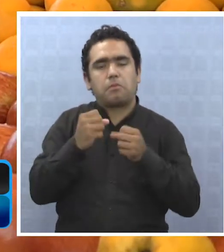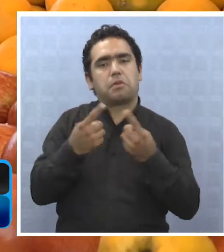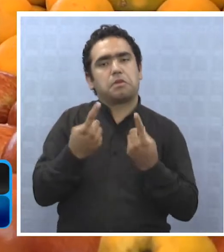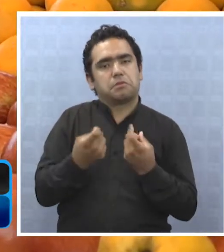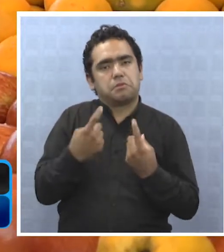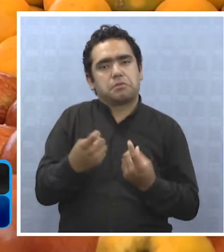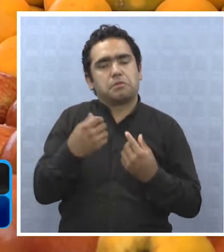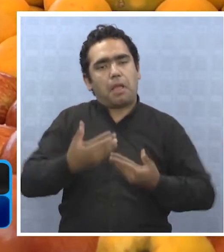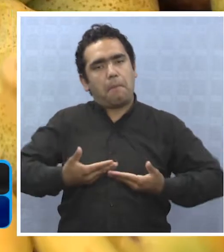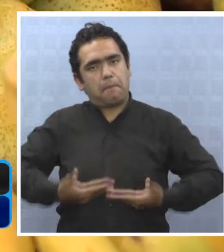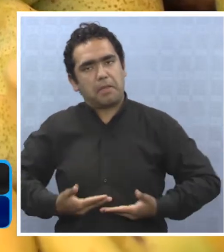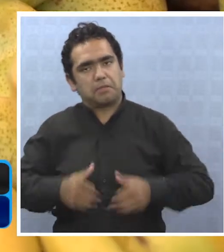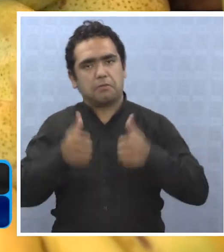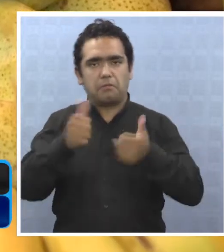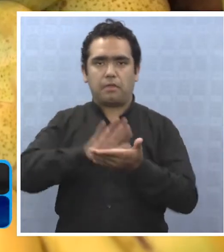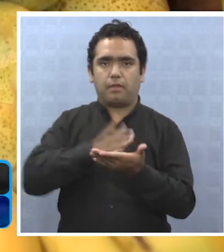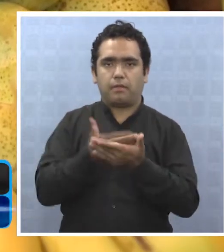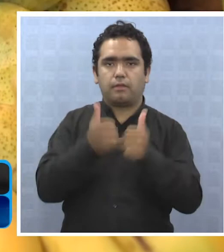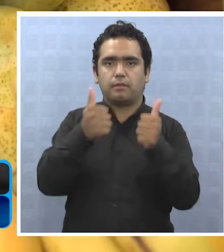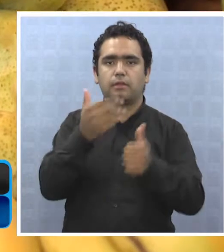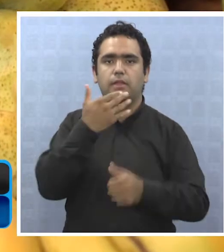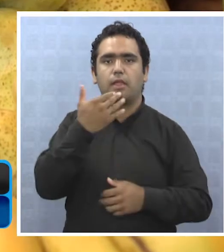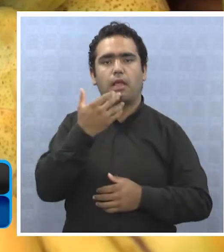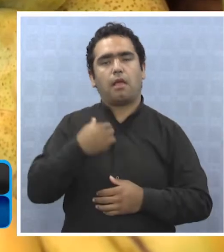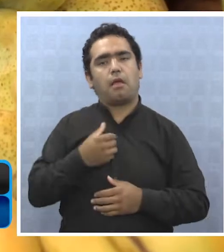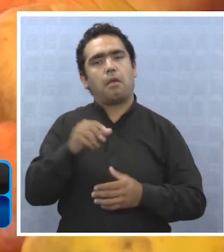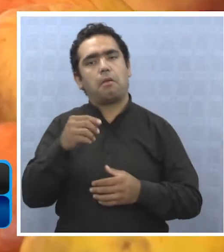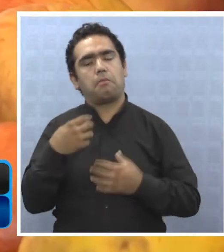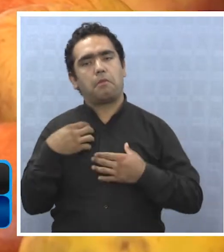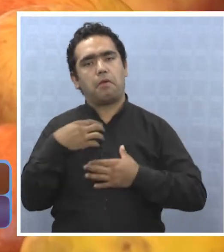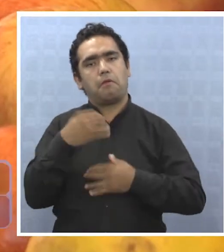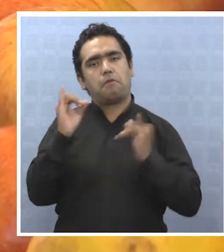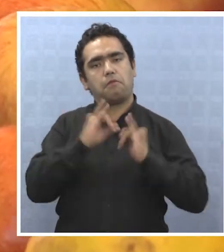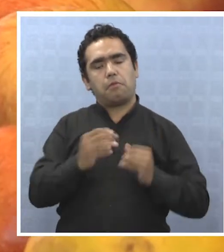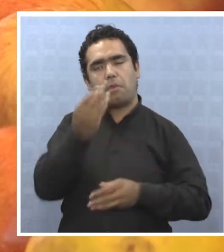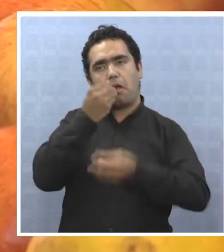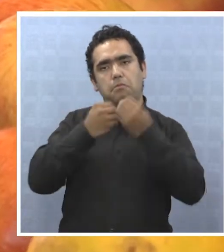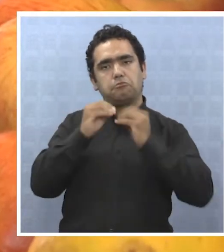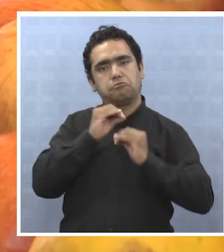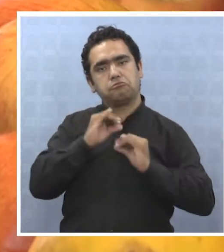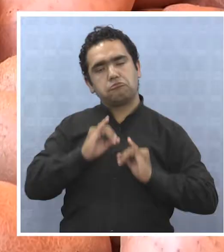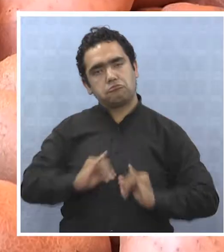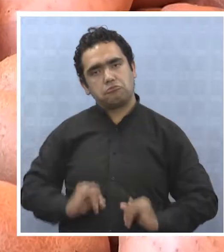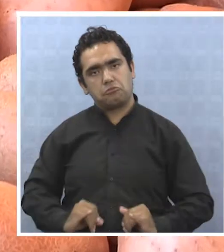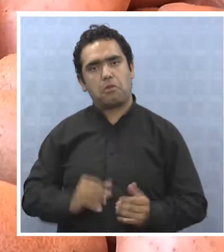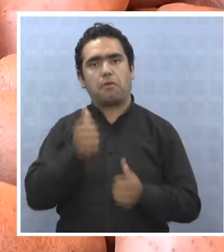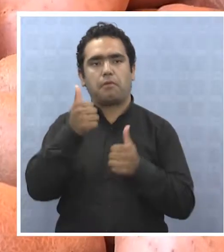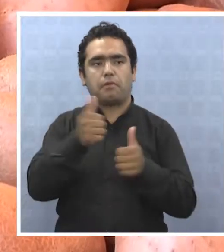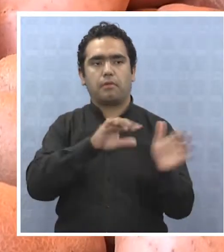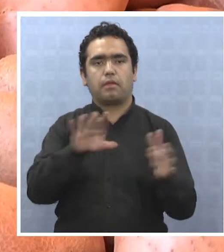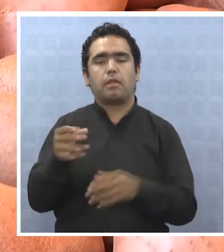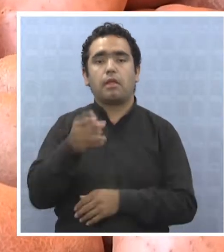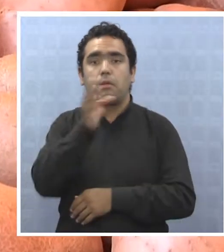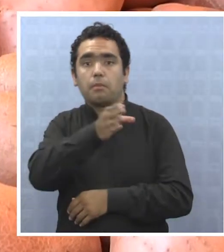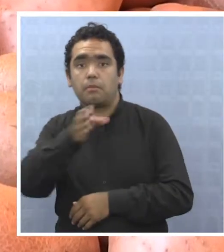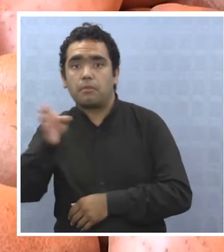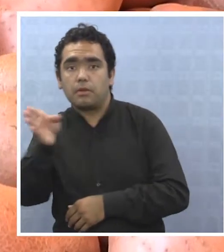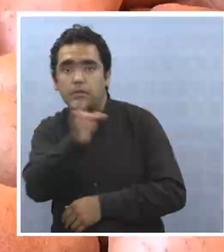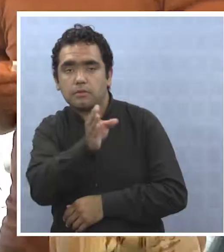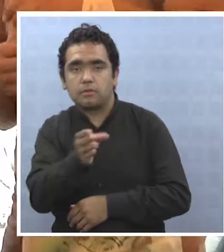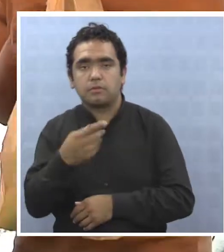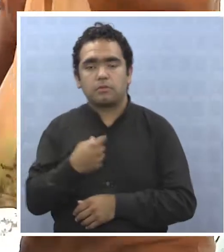para mantener un peso saludable y un sistema inmunológico eficiente, cosa que a un gran número de personas parece no